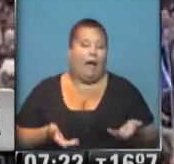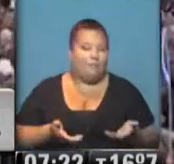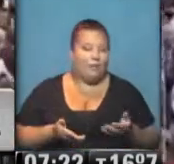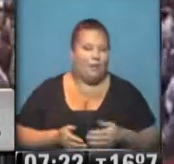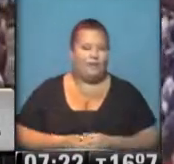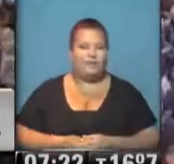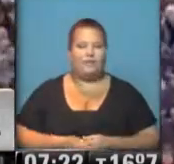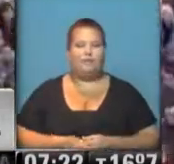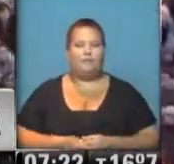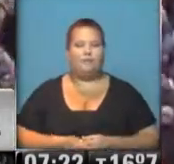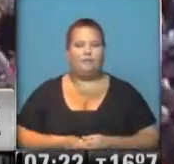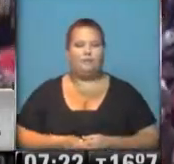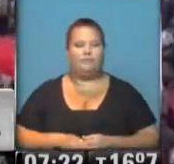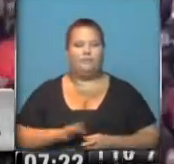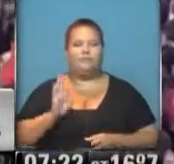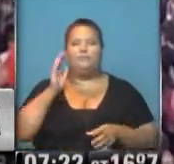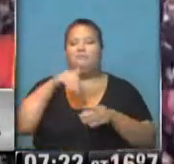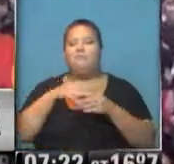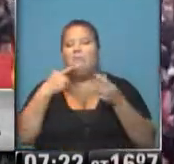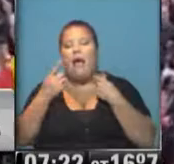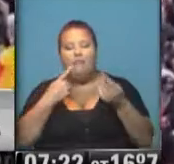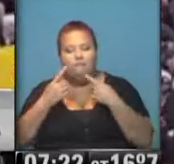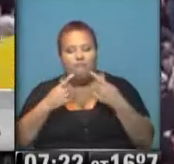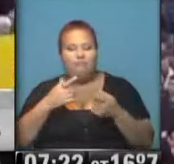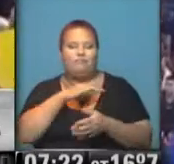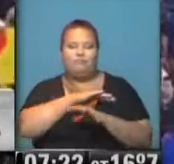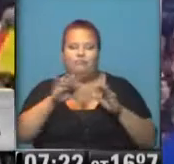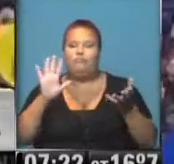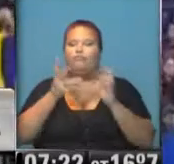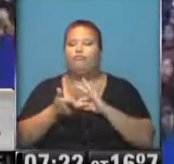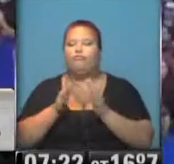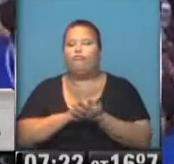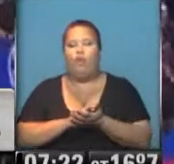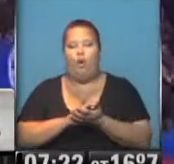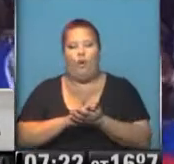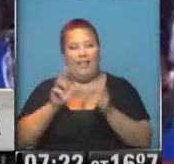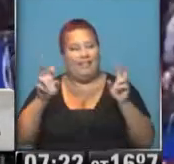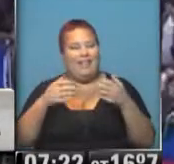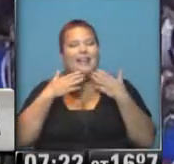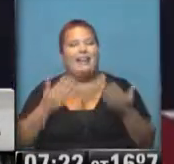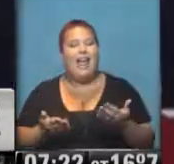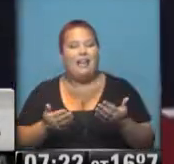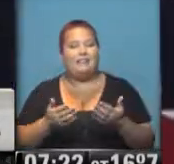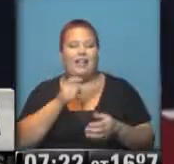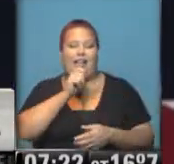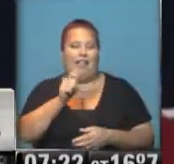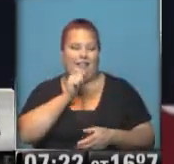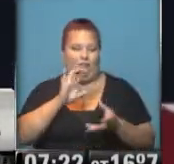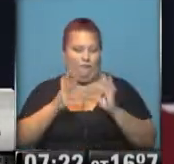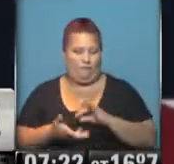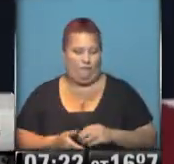las intervenciones para dar lineamientos también, en este caso a través de entrevistas.